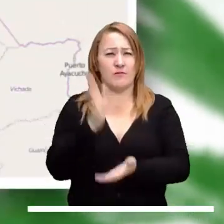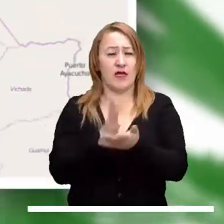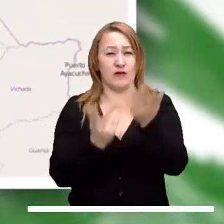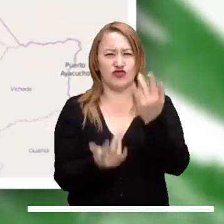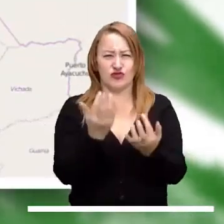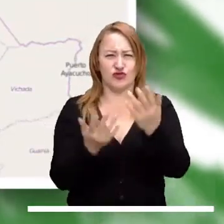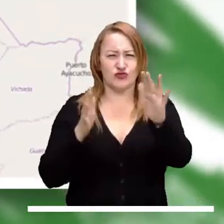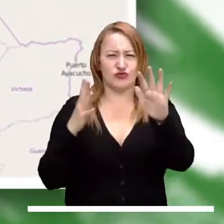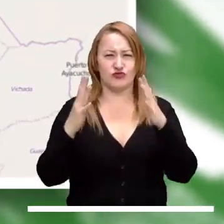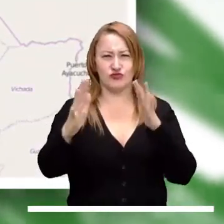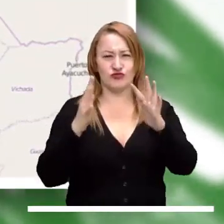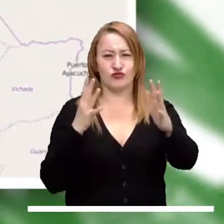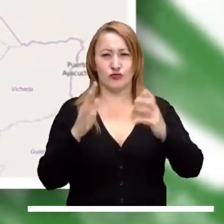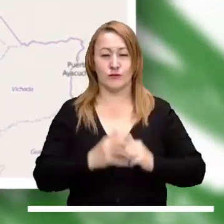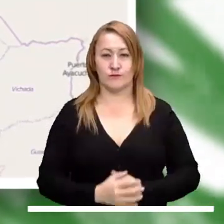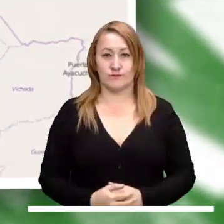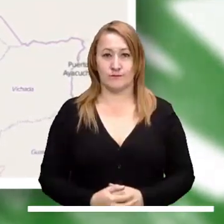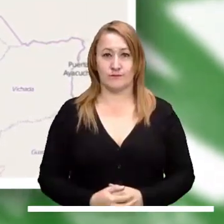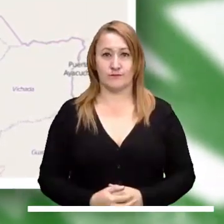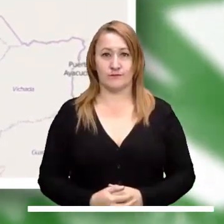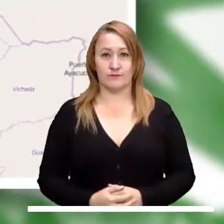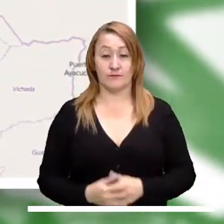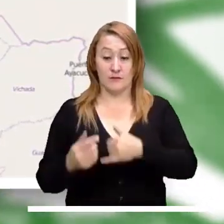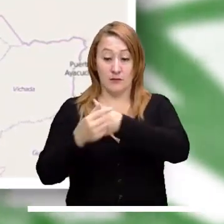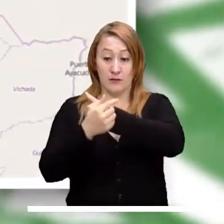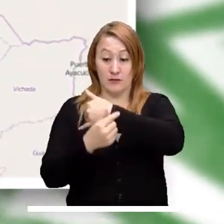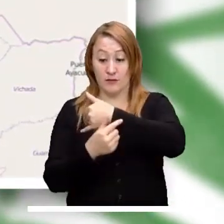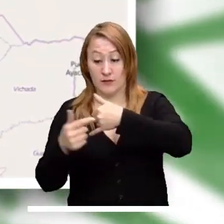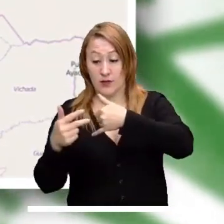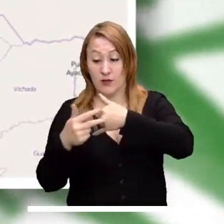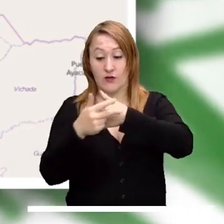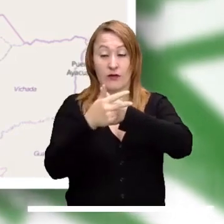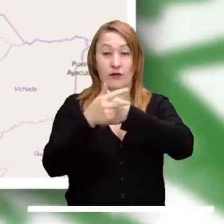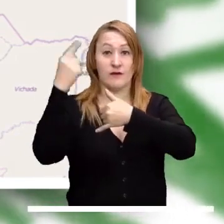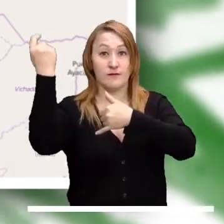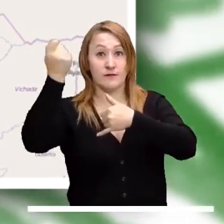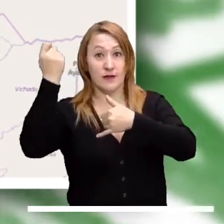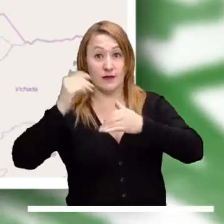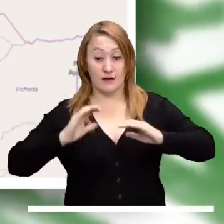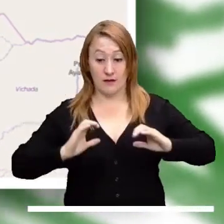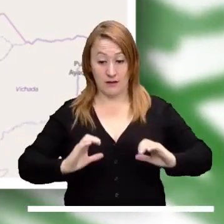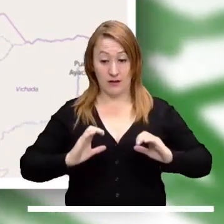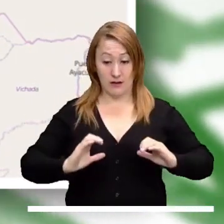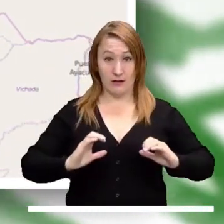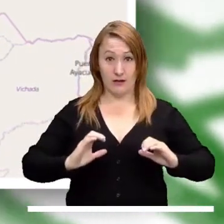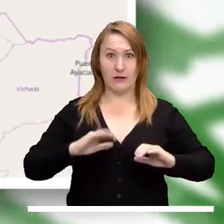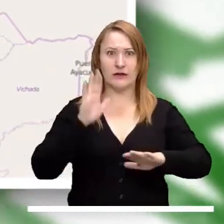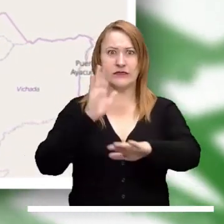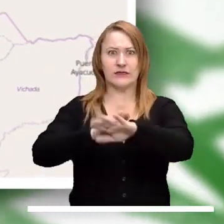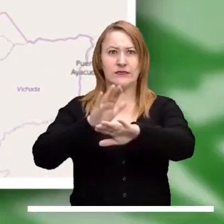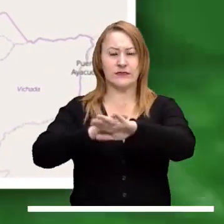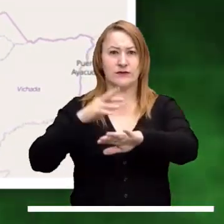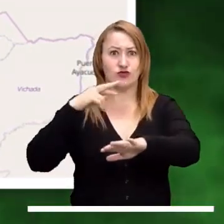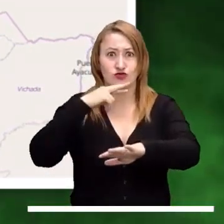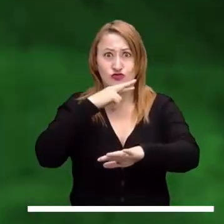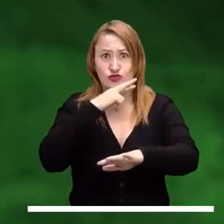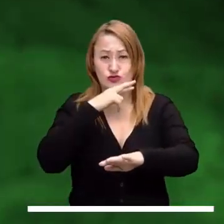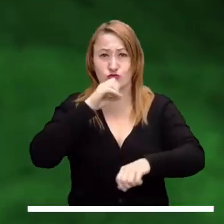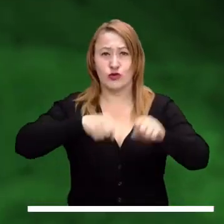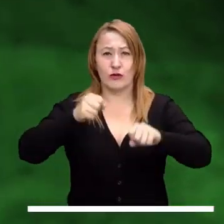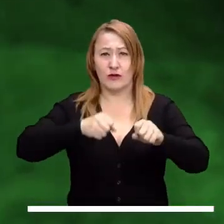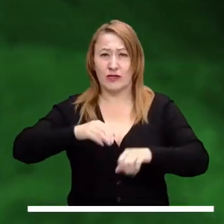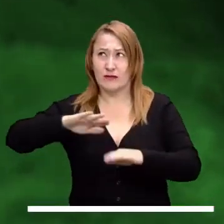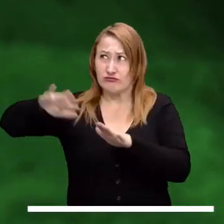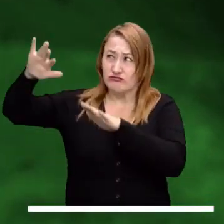Alerta naranja en Bolívar y Atlántico por probabilidad de incendios en la cobertura vegetal. En el Pacífico, los